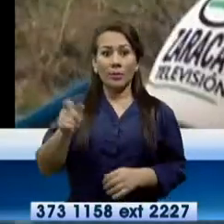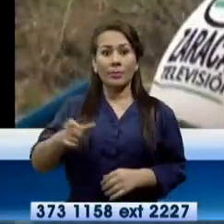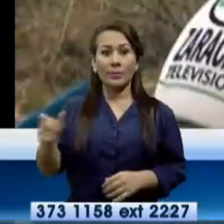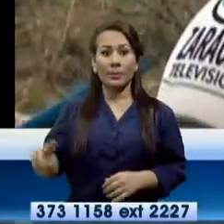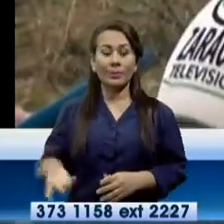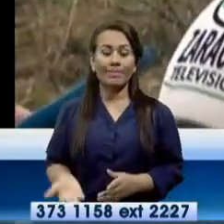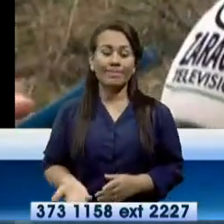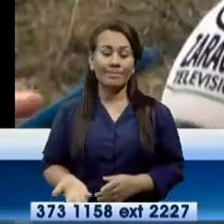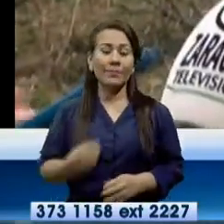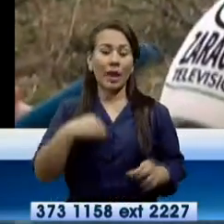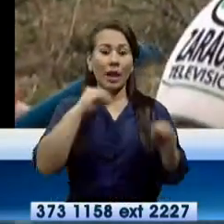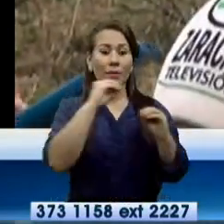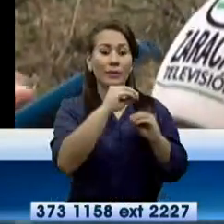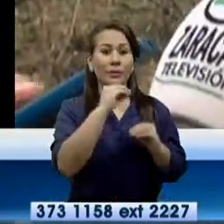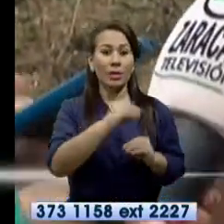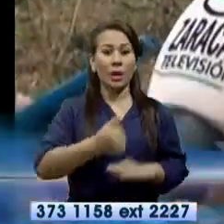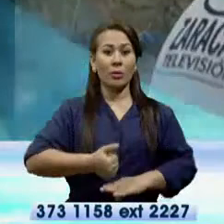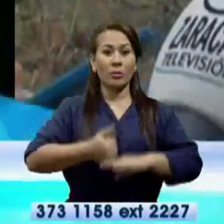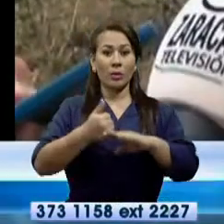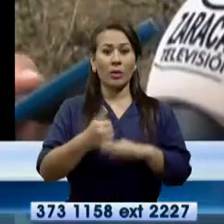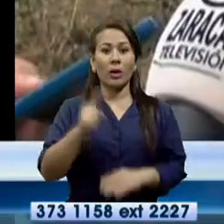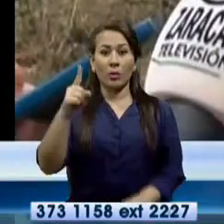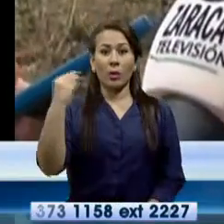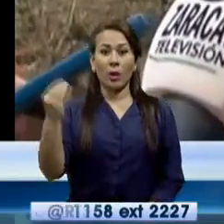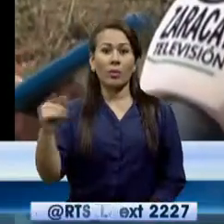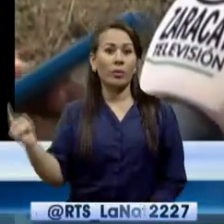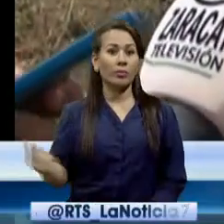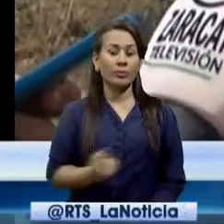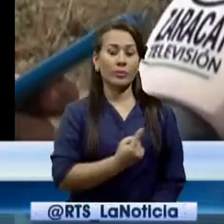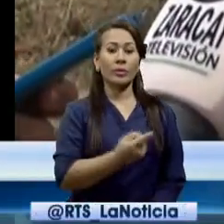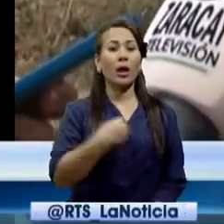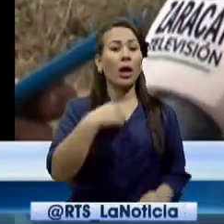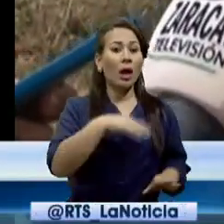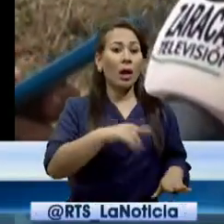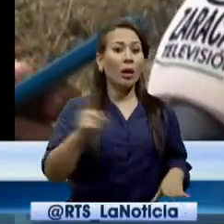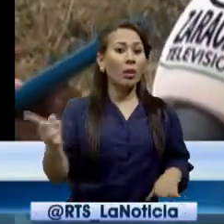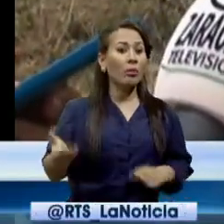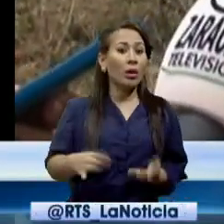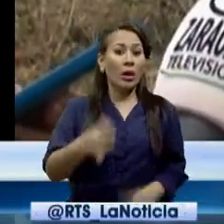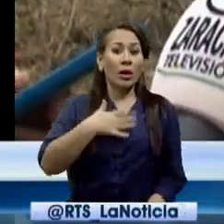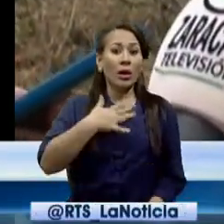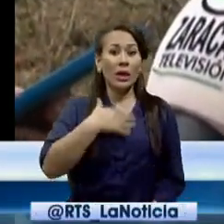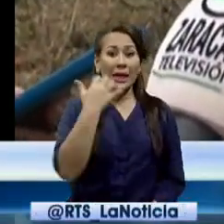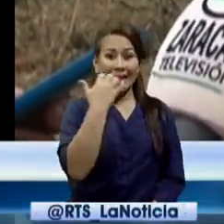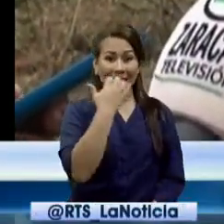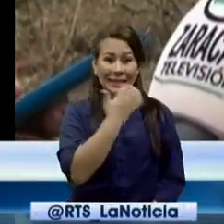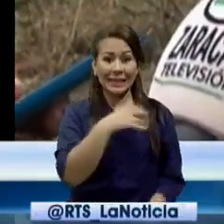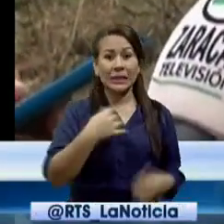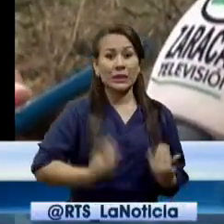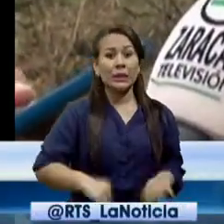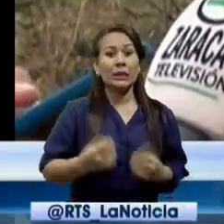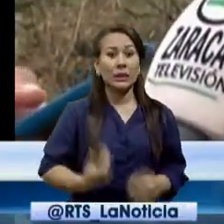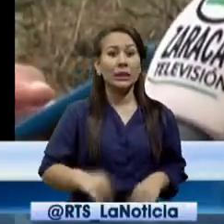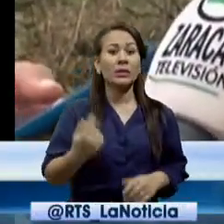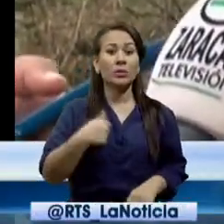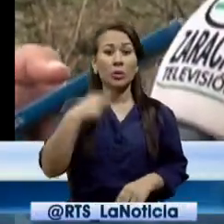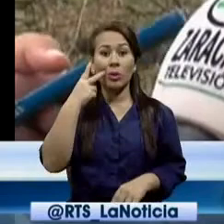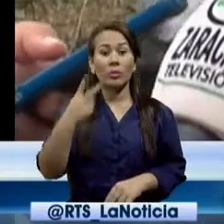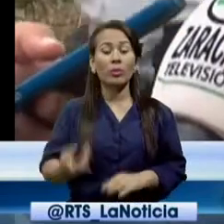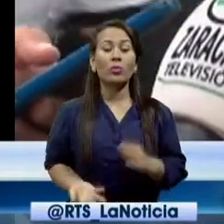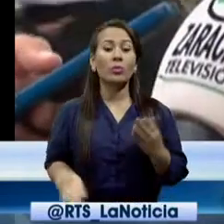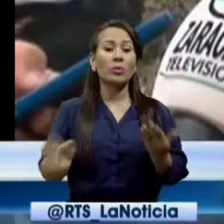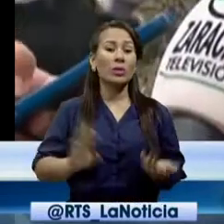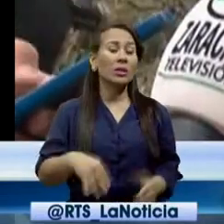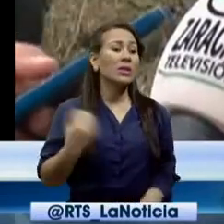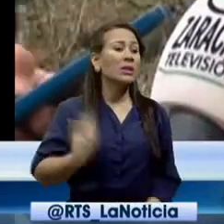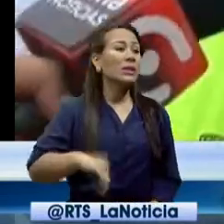Fue un joven, pasó diciendo que había un muerto. Incluso él también asustado porque ha visto un muerto. Entonces nosotros